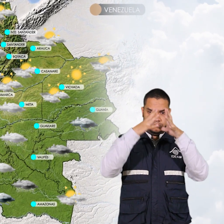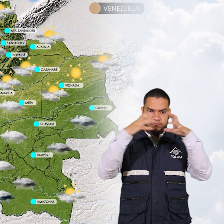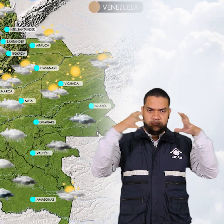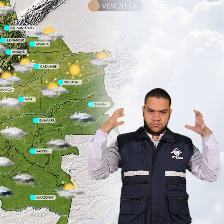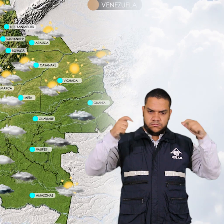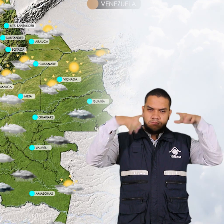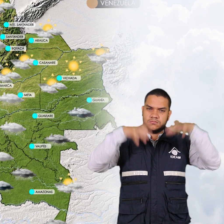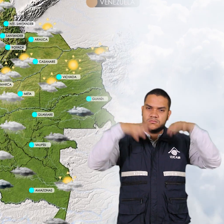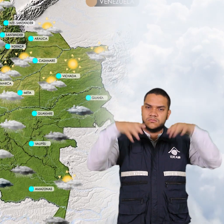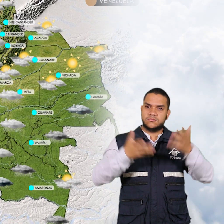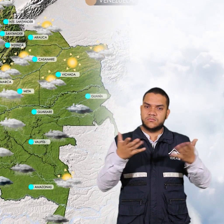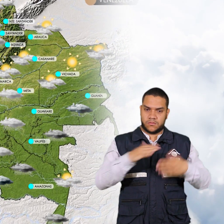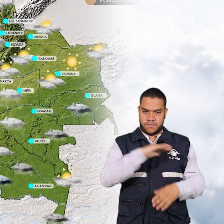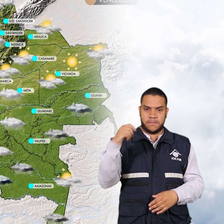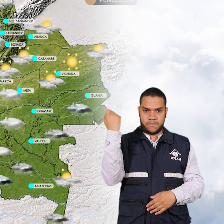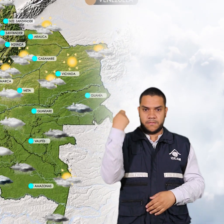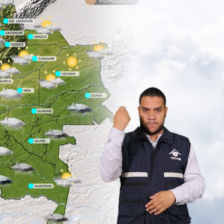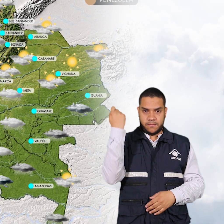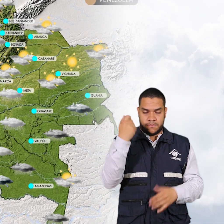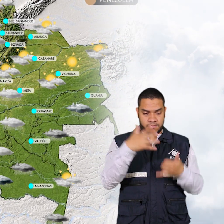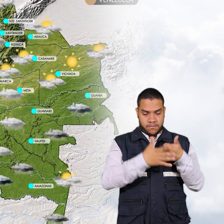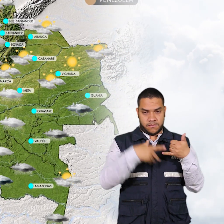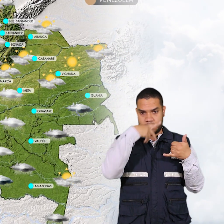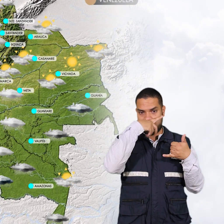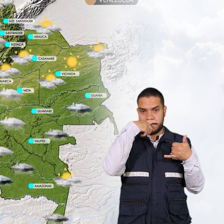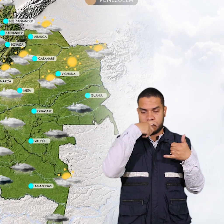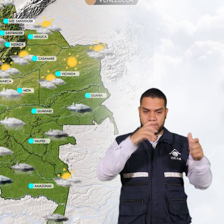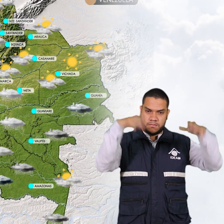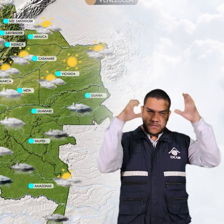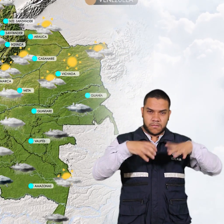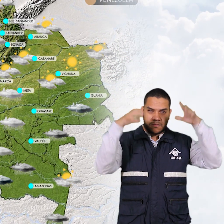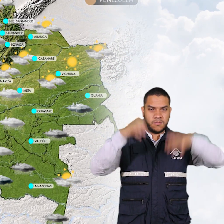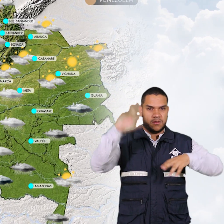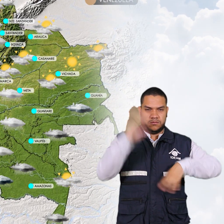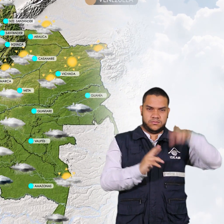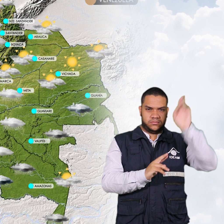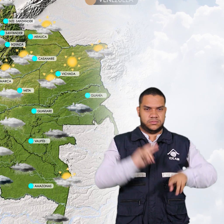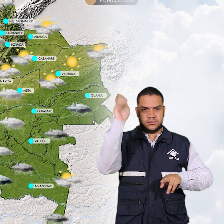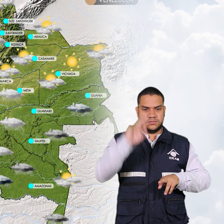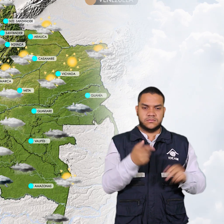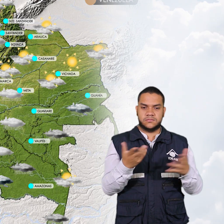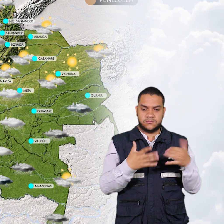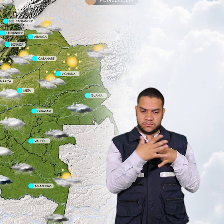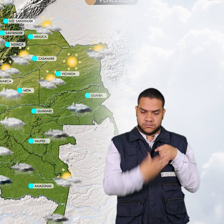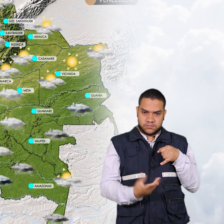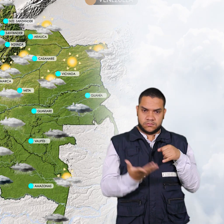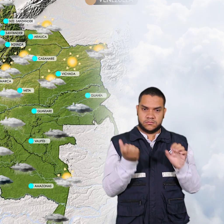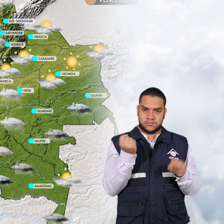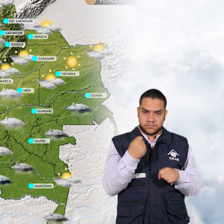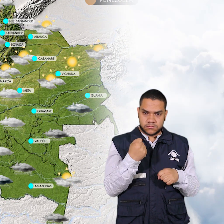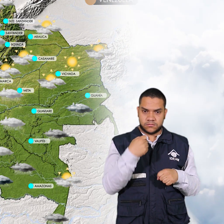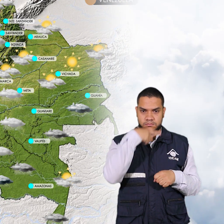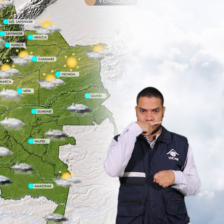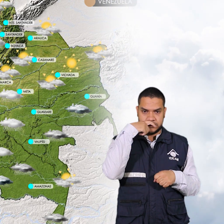precipitaciones en sectores de meta la amazonía lluvias con tormentas eléctricas en algunos sectores de guainía vaupés